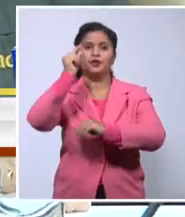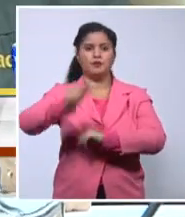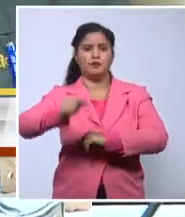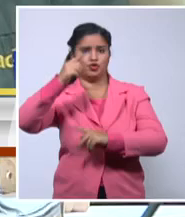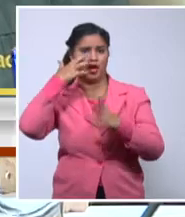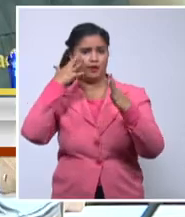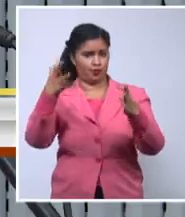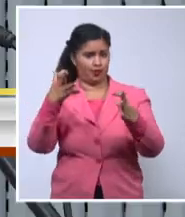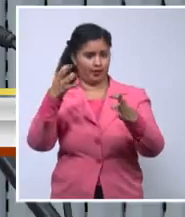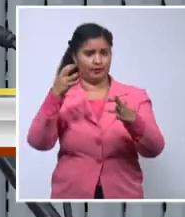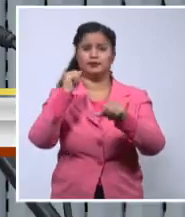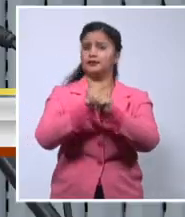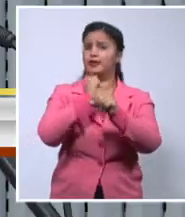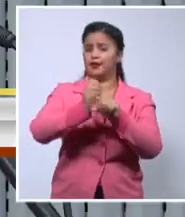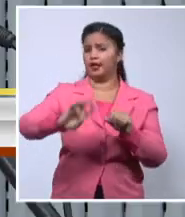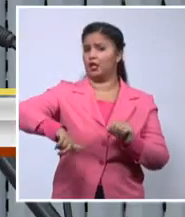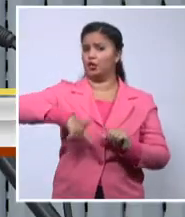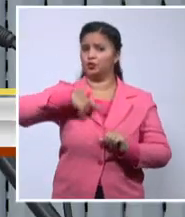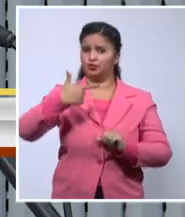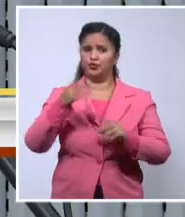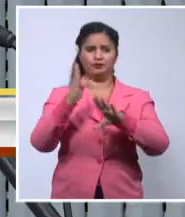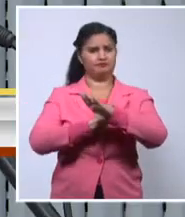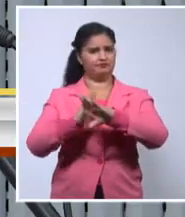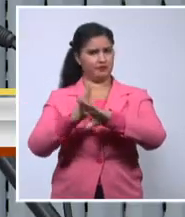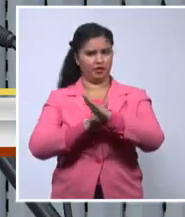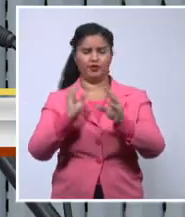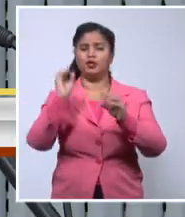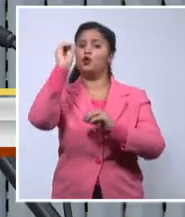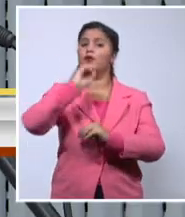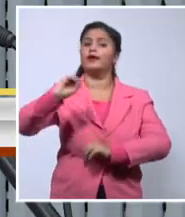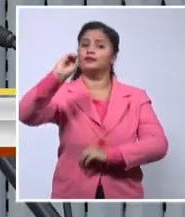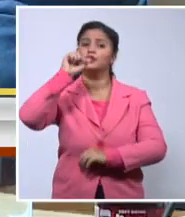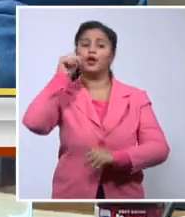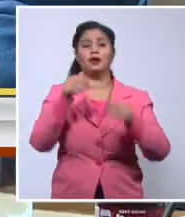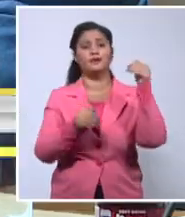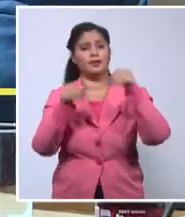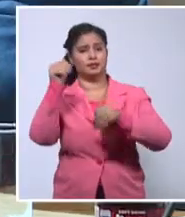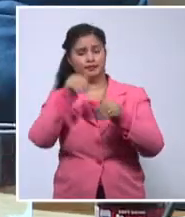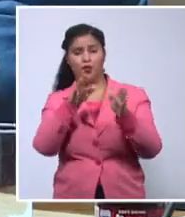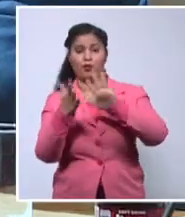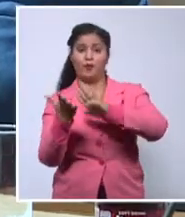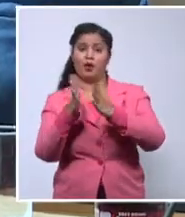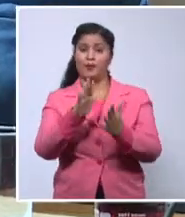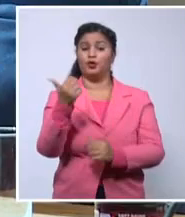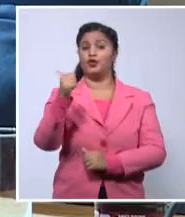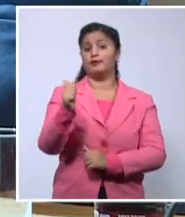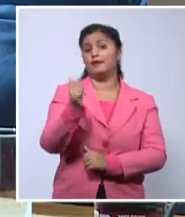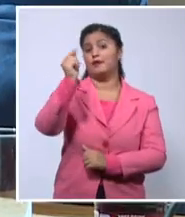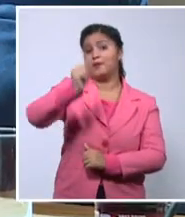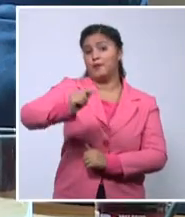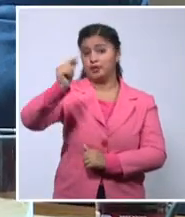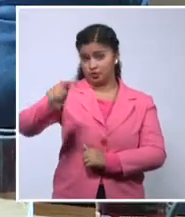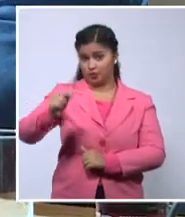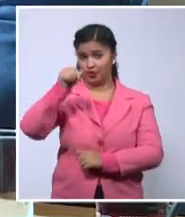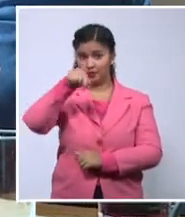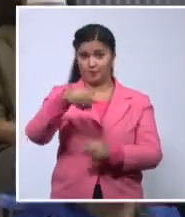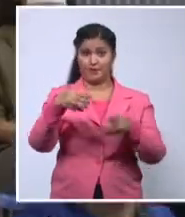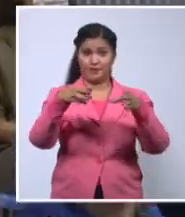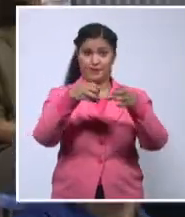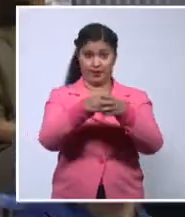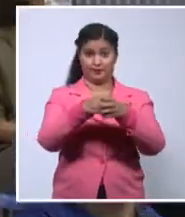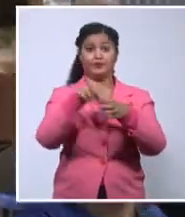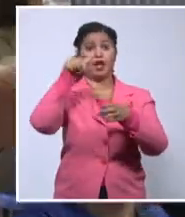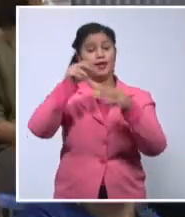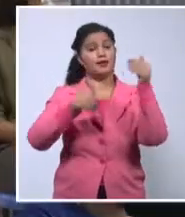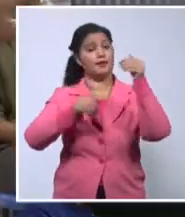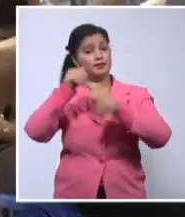generaciones, zonas del arte y diversidad de pensamientos, entre ellos cerca de una decena de participantes en la concentración del día 27